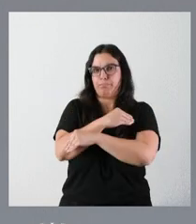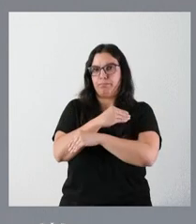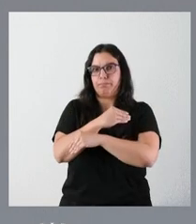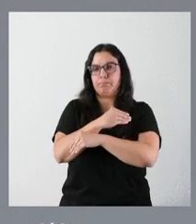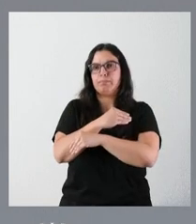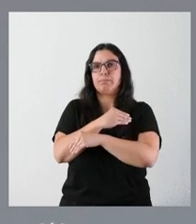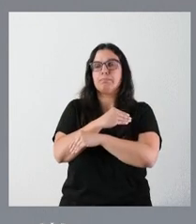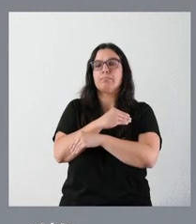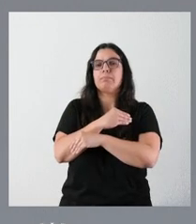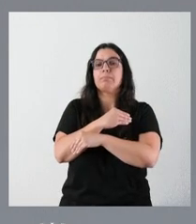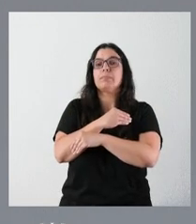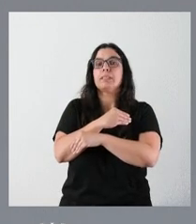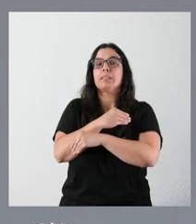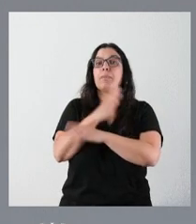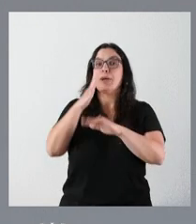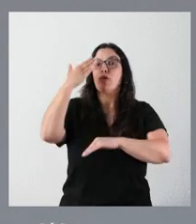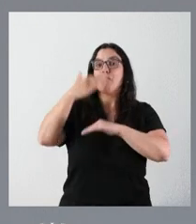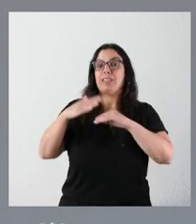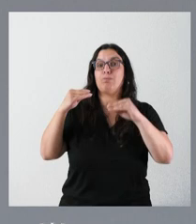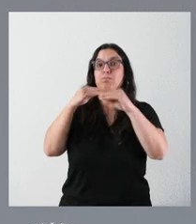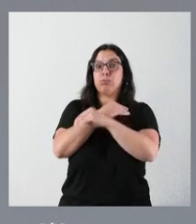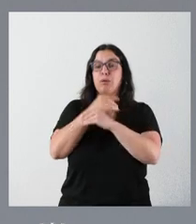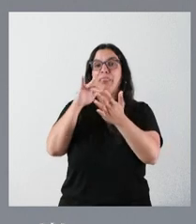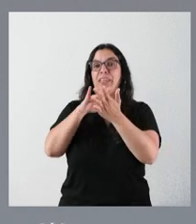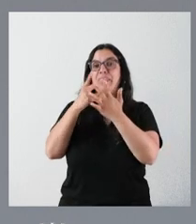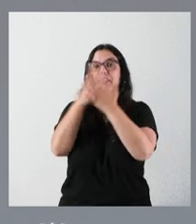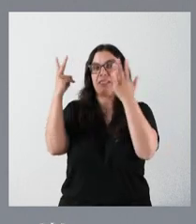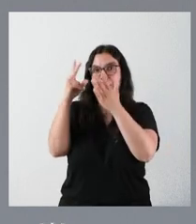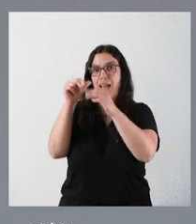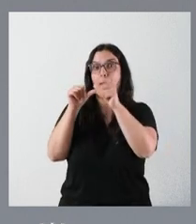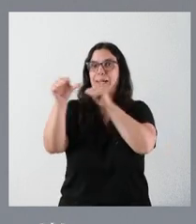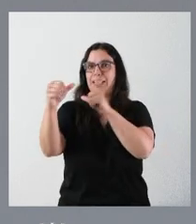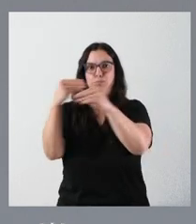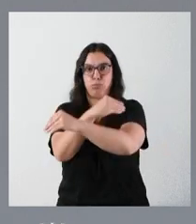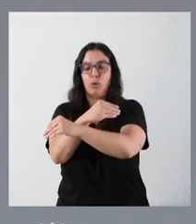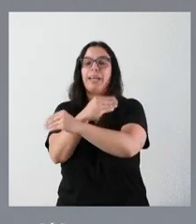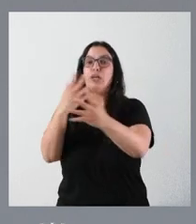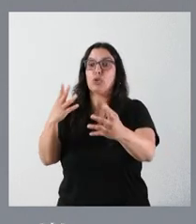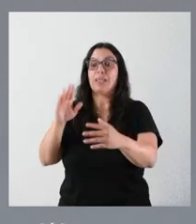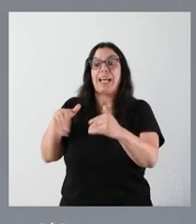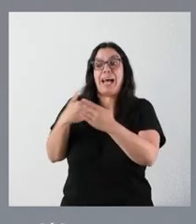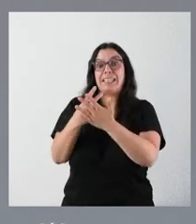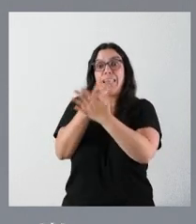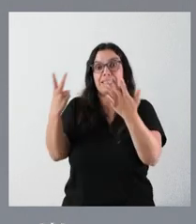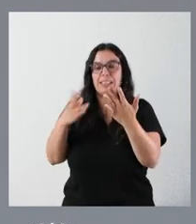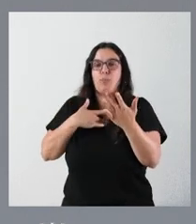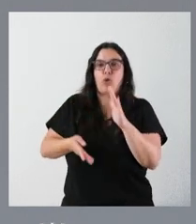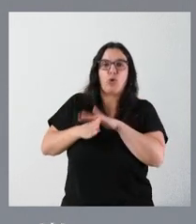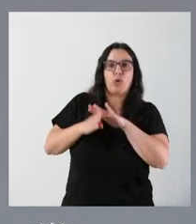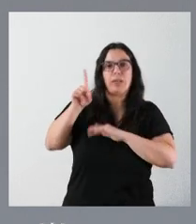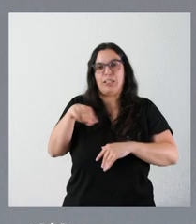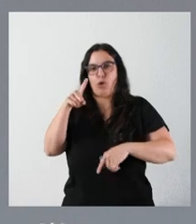de relieve a partir del día 17 y hasta entonces tengo plazo para ejercer o no antes de ese tiempo